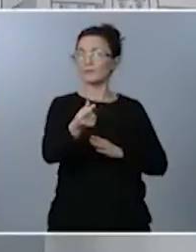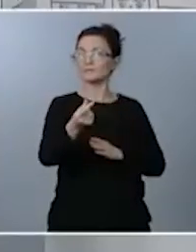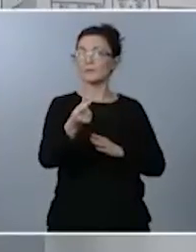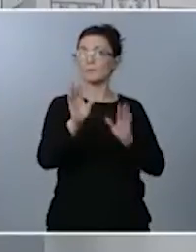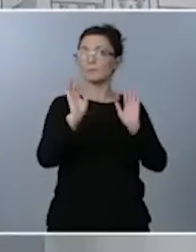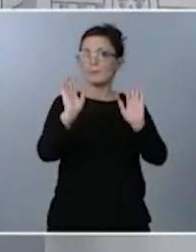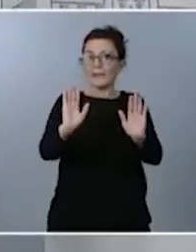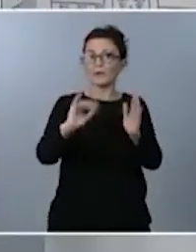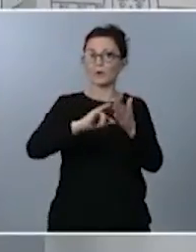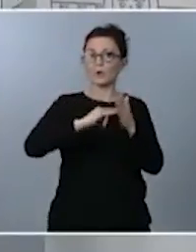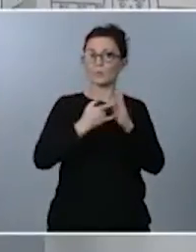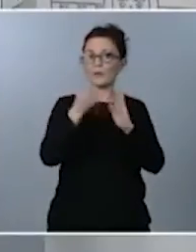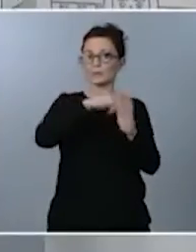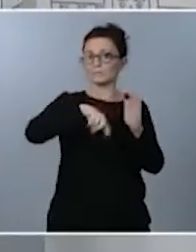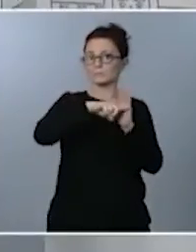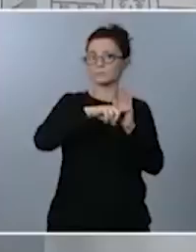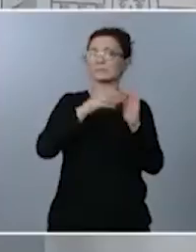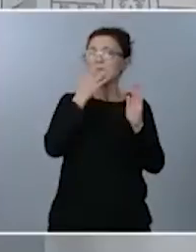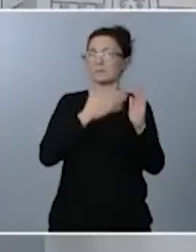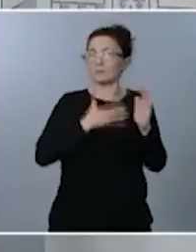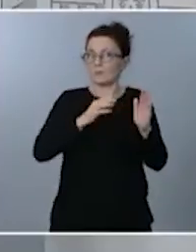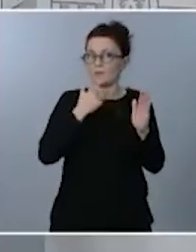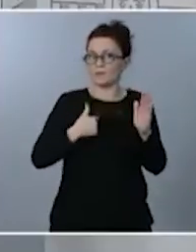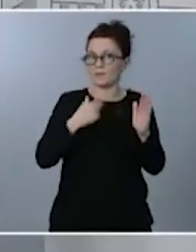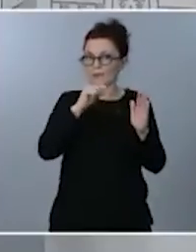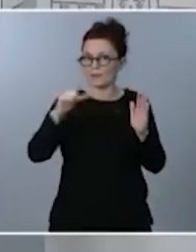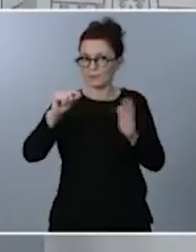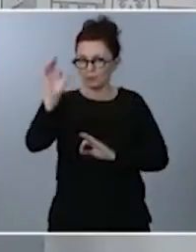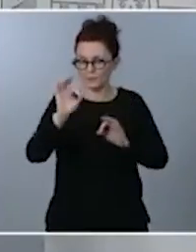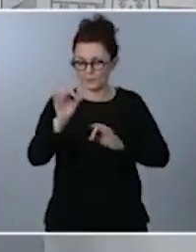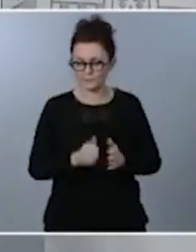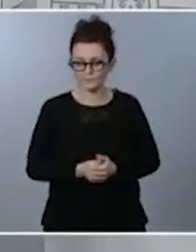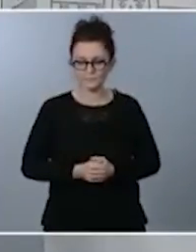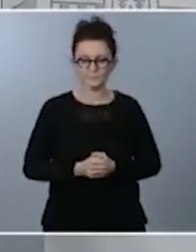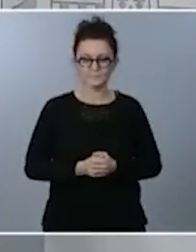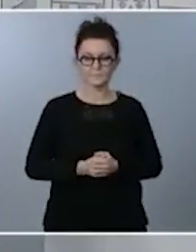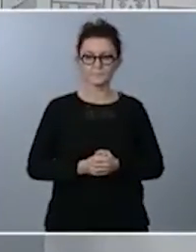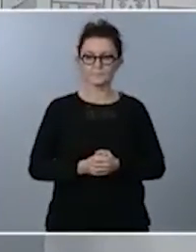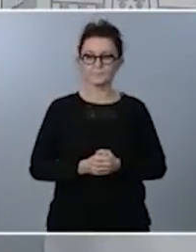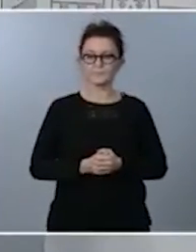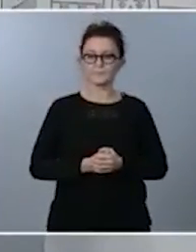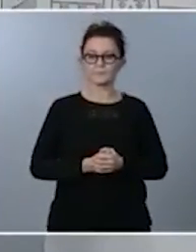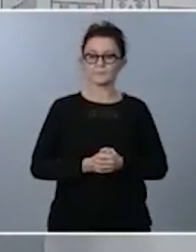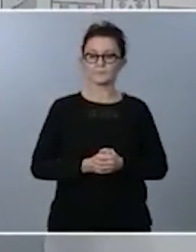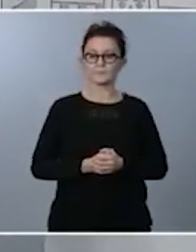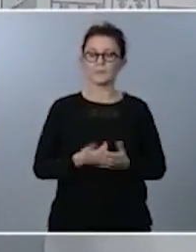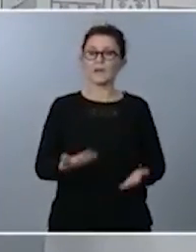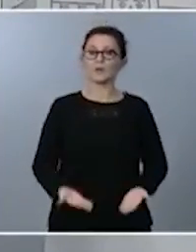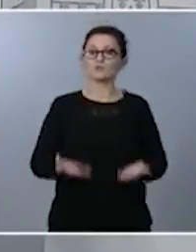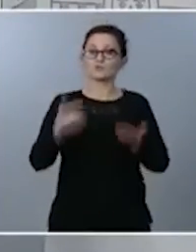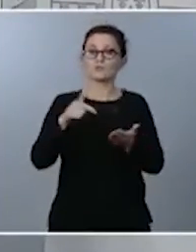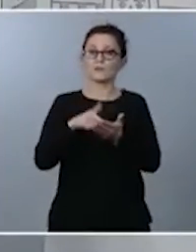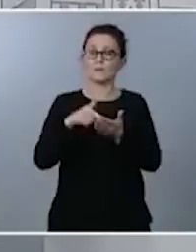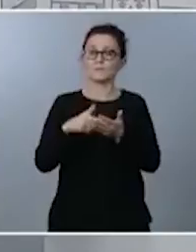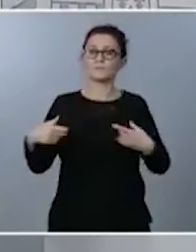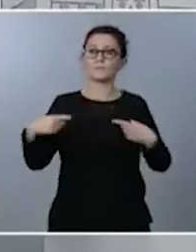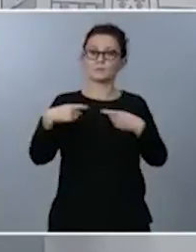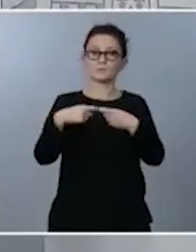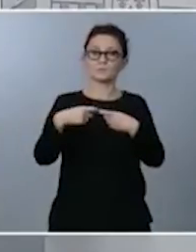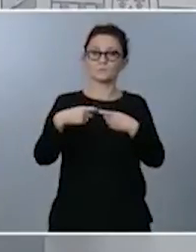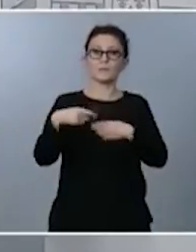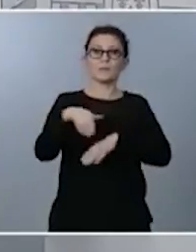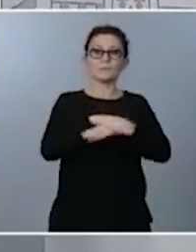puede confirmar al 100%. Luego, sobre la subida de sociedades, la ministra Calviño está en un acto de